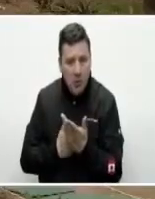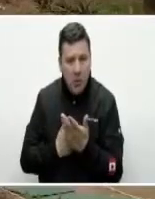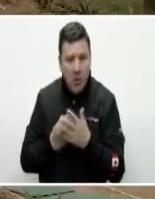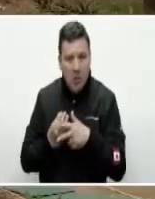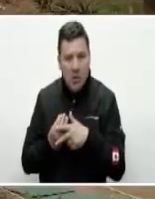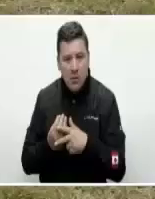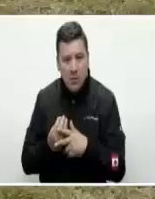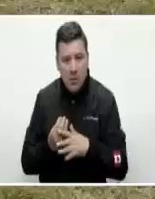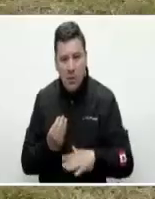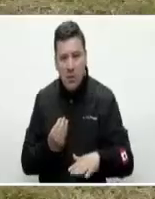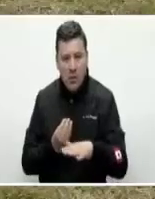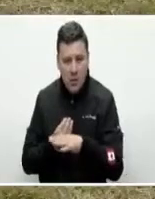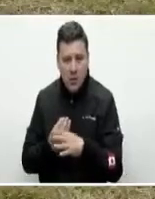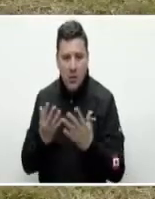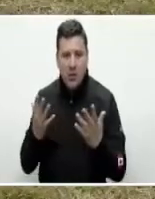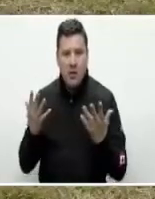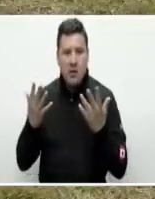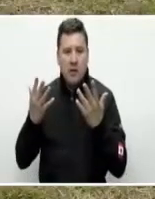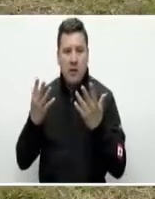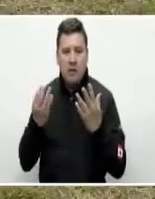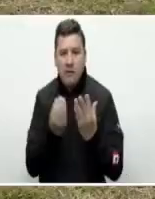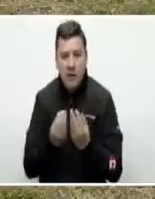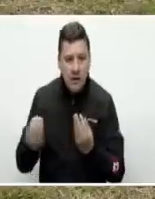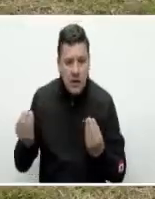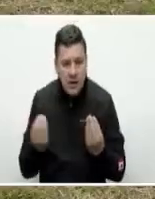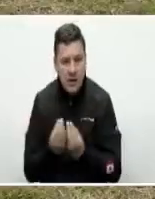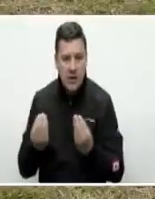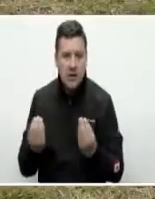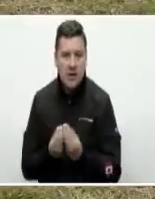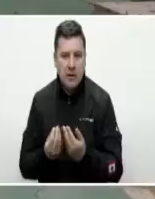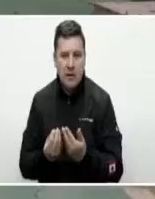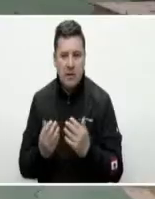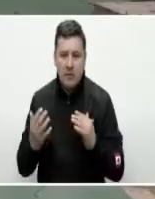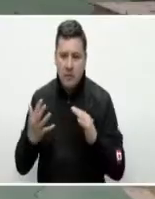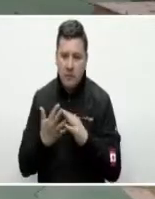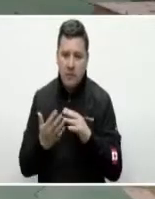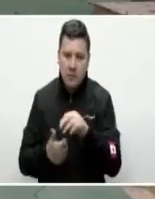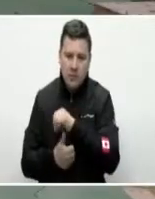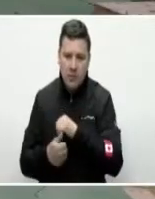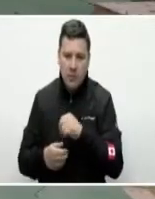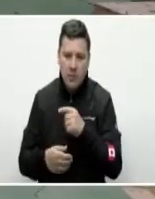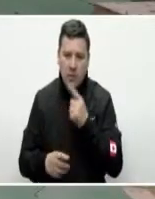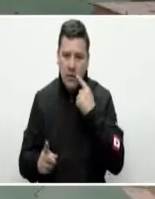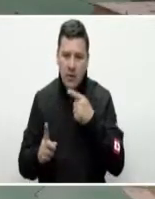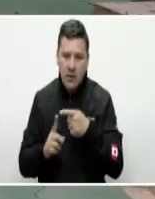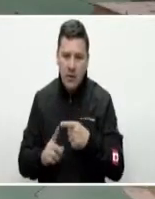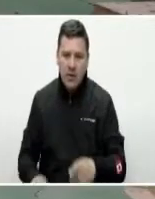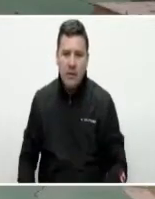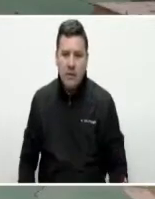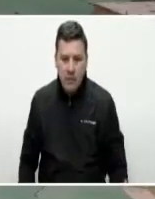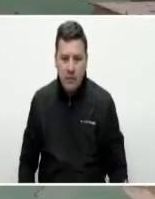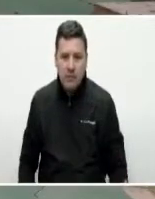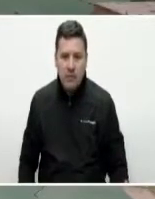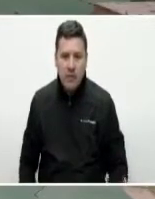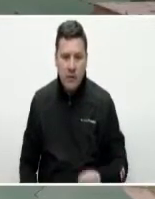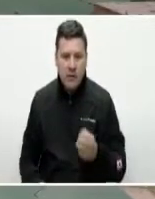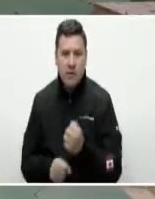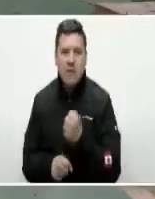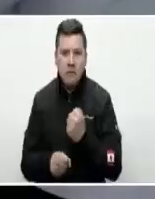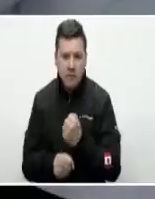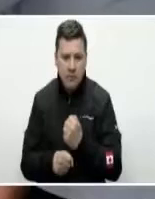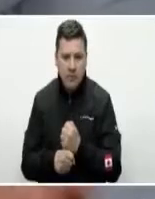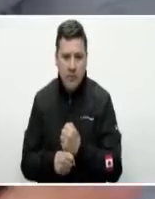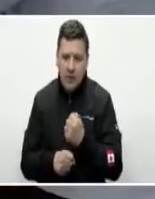mecánicas físicas y algunas térmicas para que tengan un buen rendimiento y también estamos desarrollando